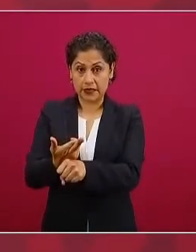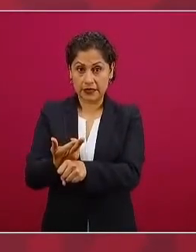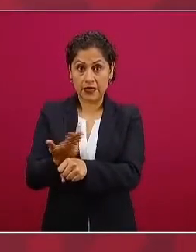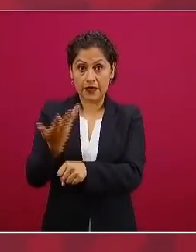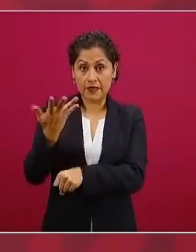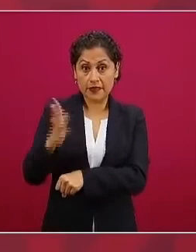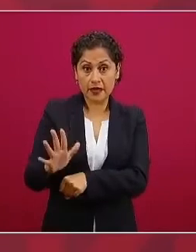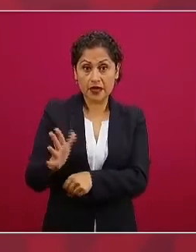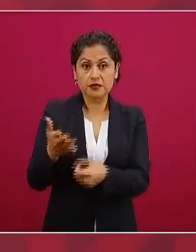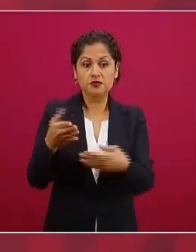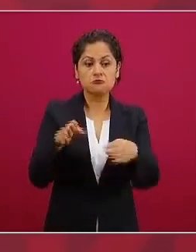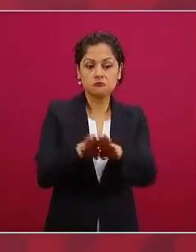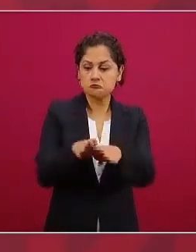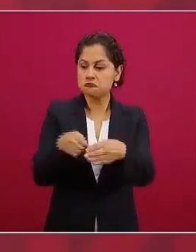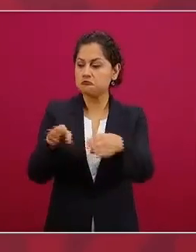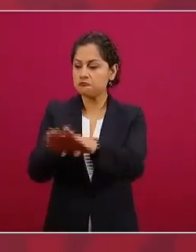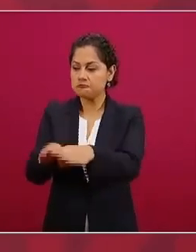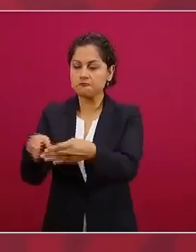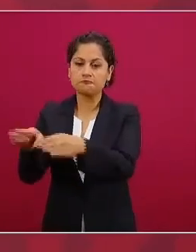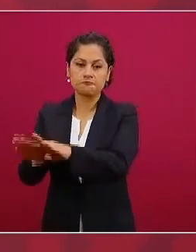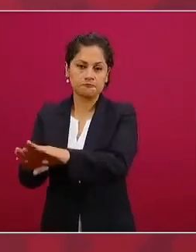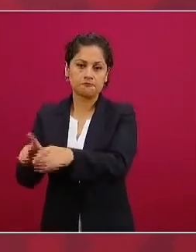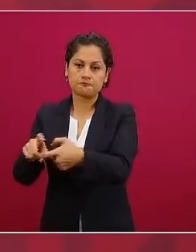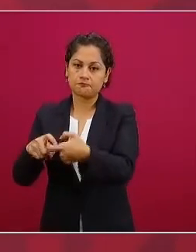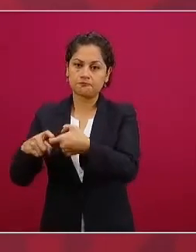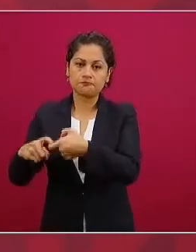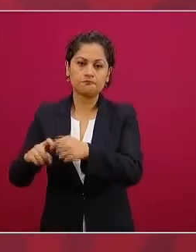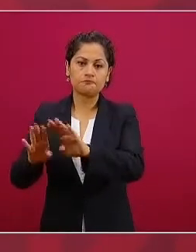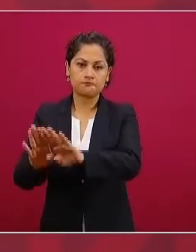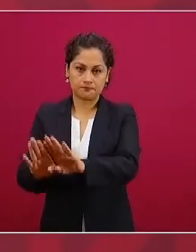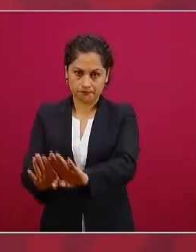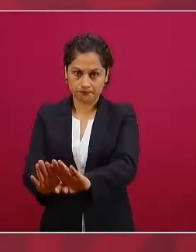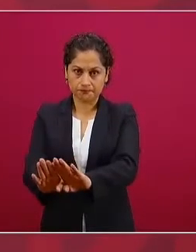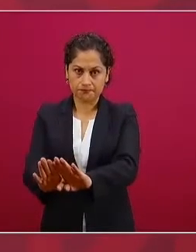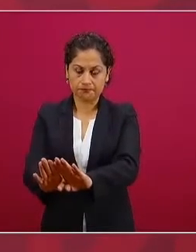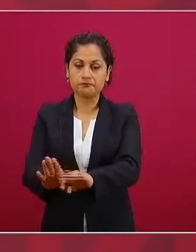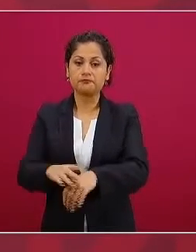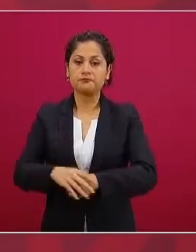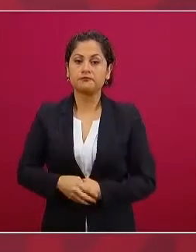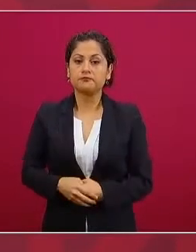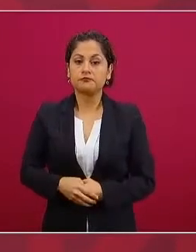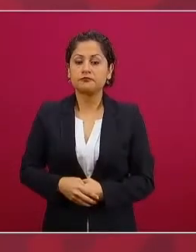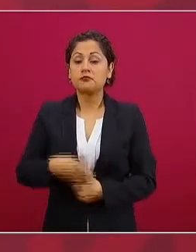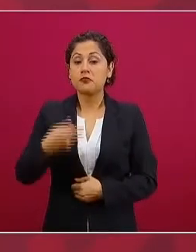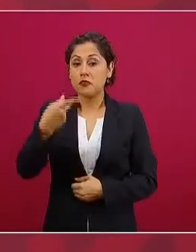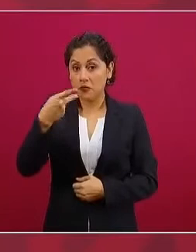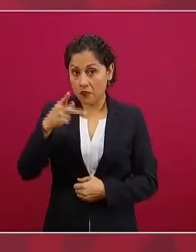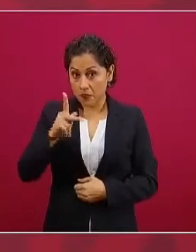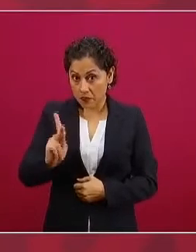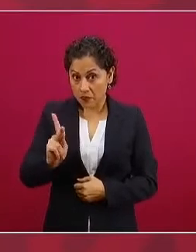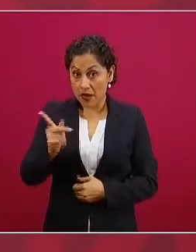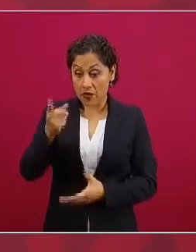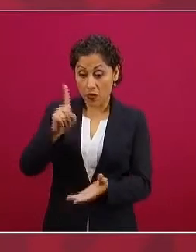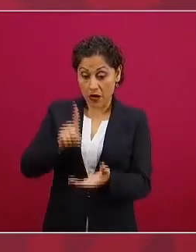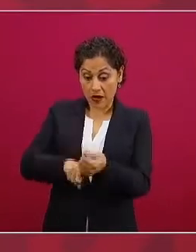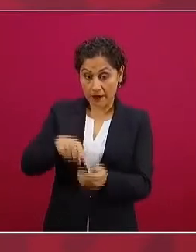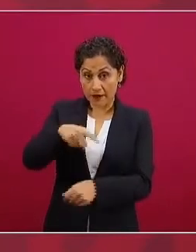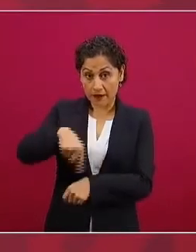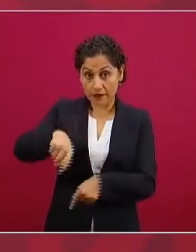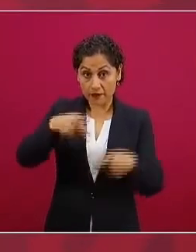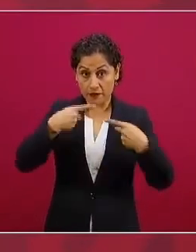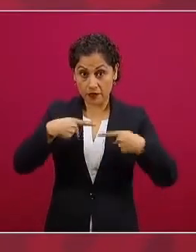y al mismo tiempo se garantiza el empleo con el mismo rango